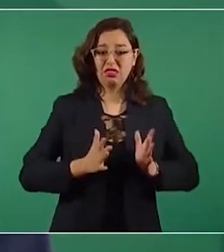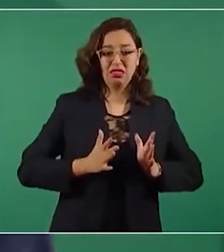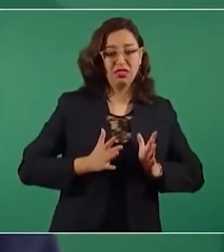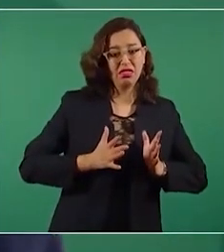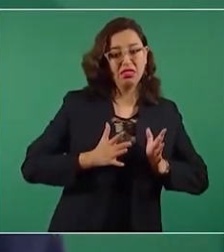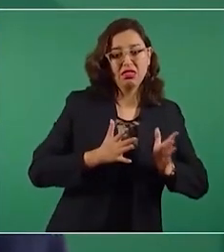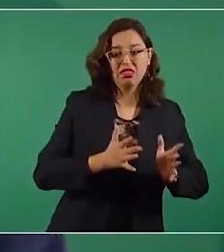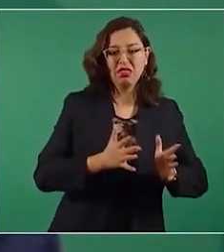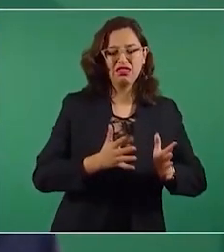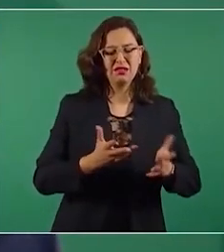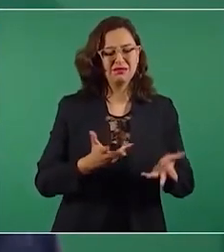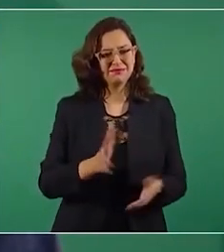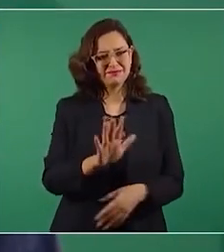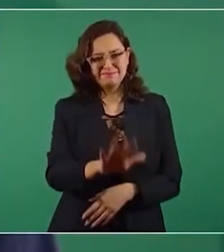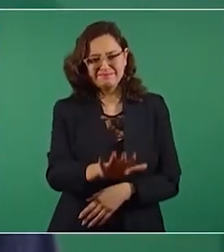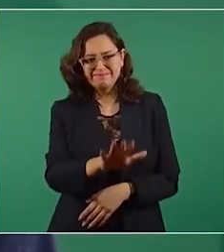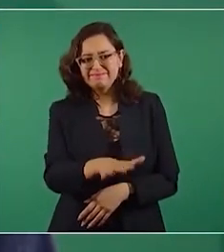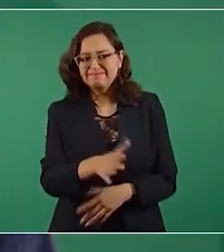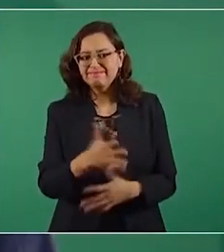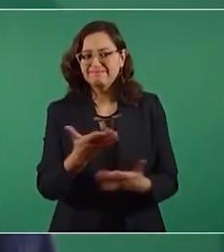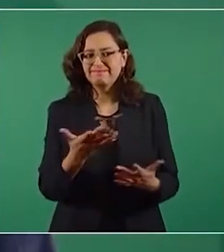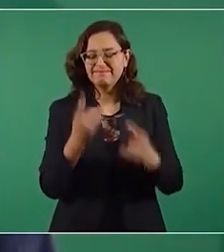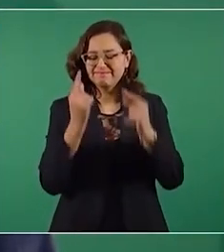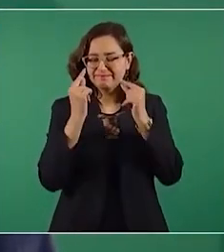que es de sabios cambiar de opinión.